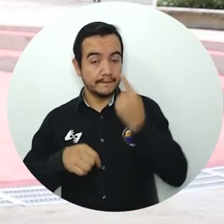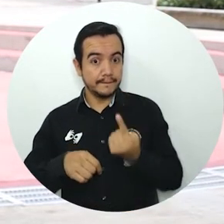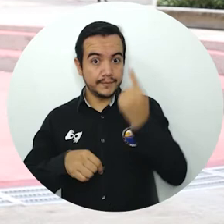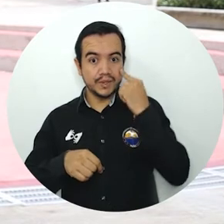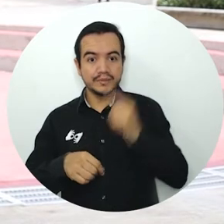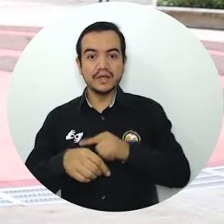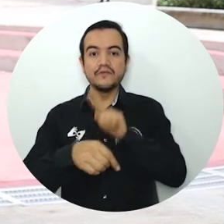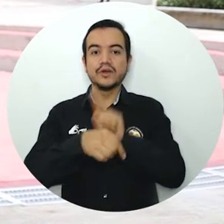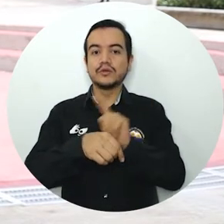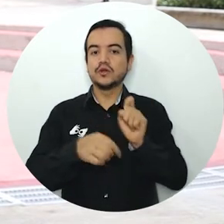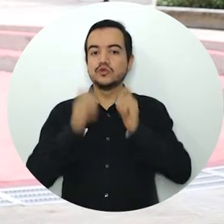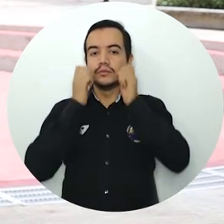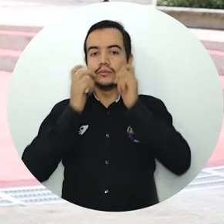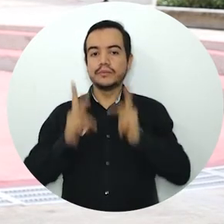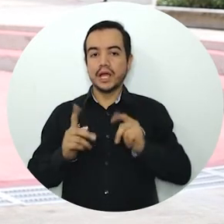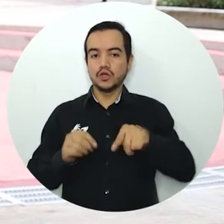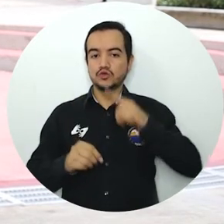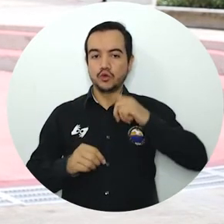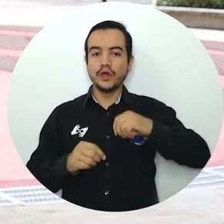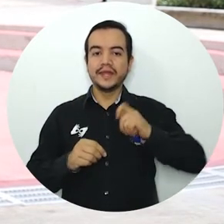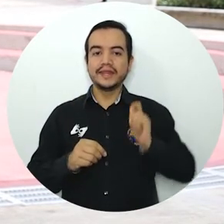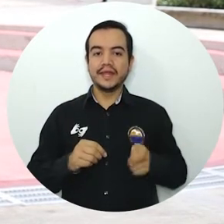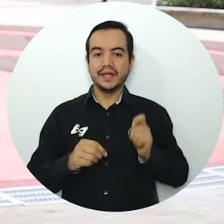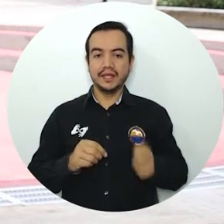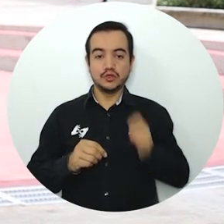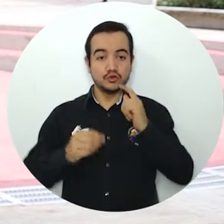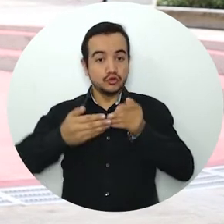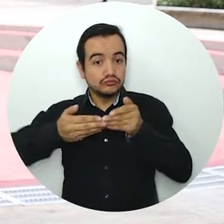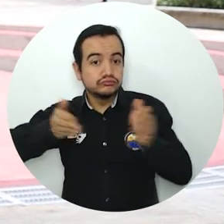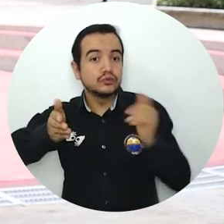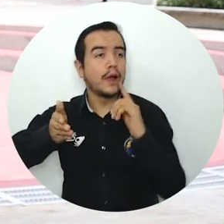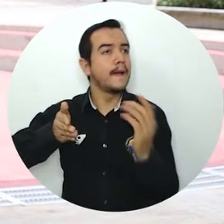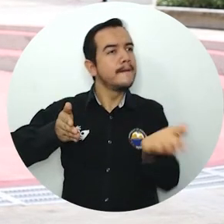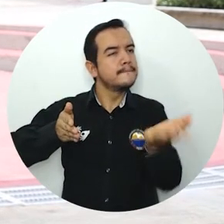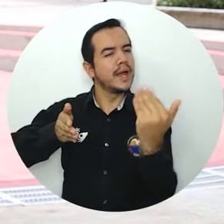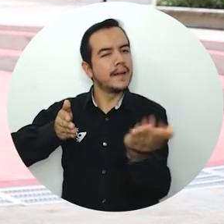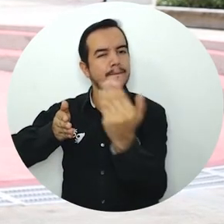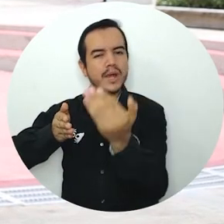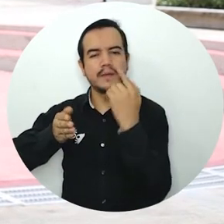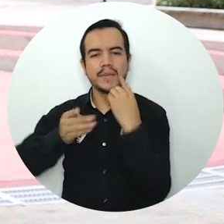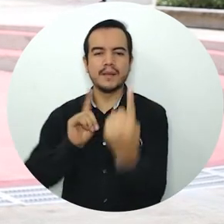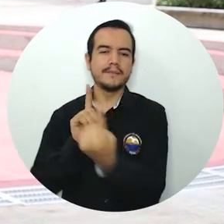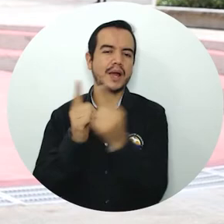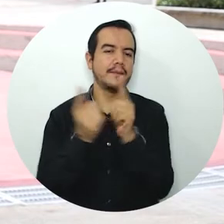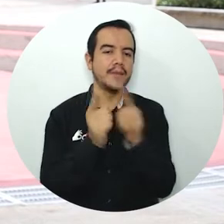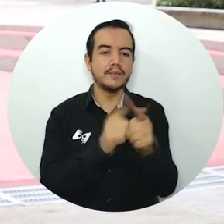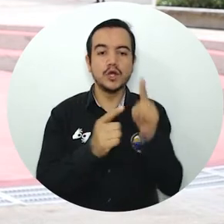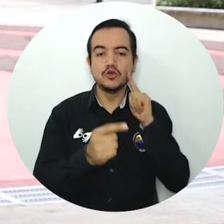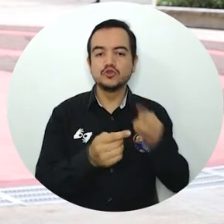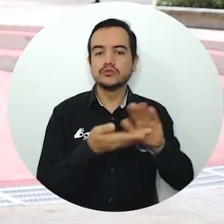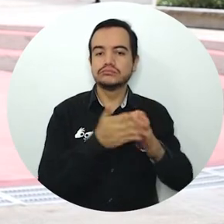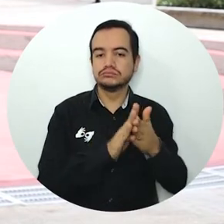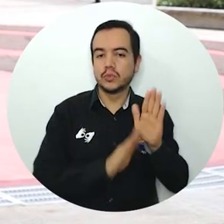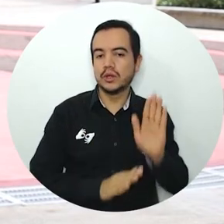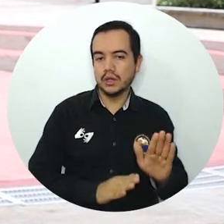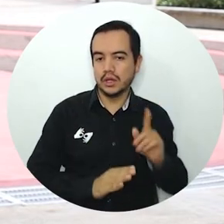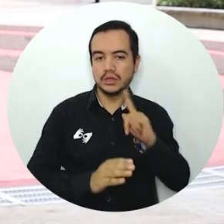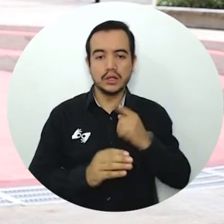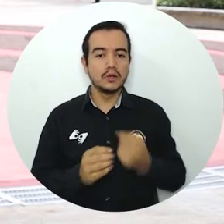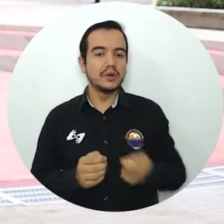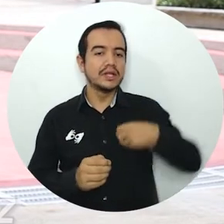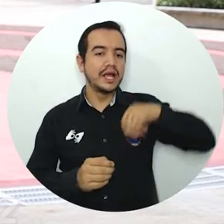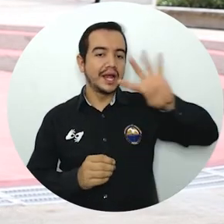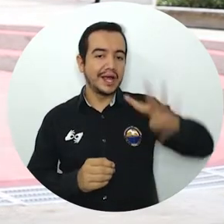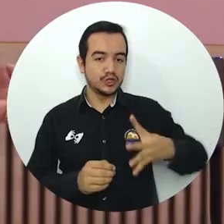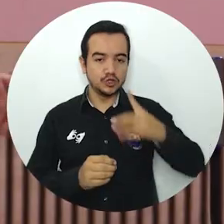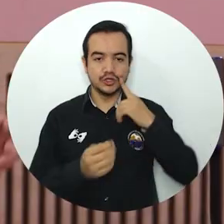de Humanidades, programa de derecho, es sede del Encuentro Nacional de Decanos organizado con la Asociación Colombiana de Facultades de Derecho en su